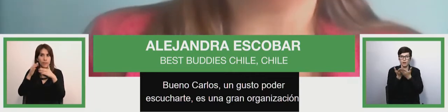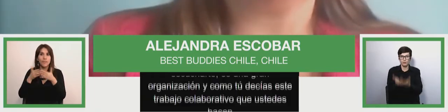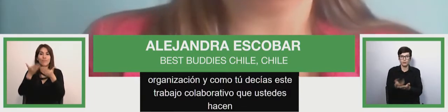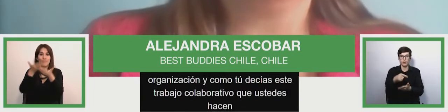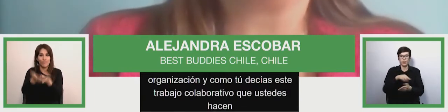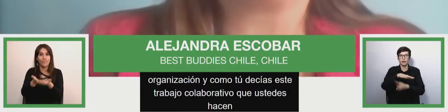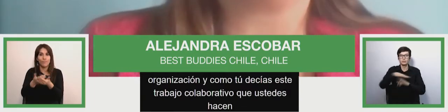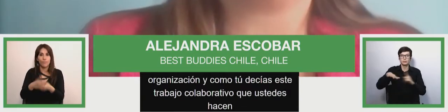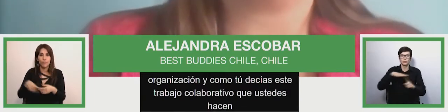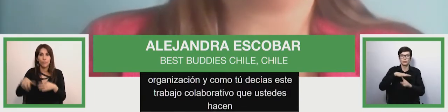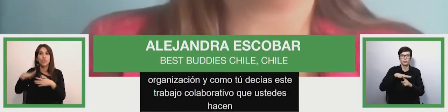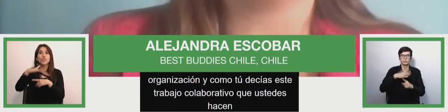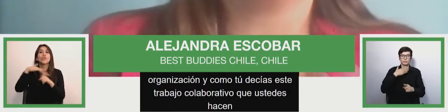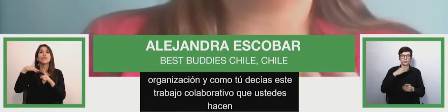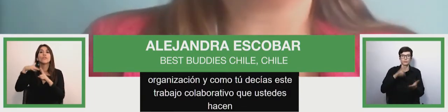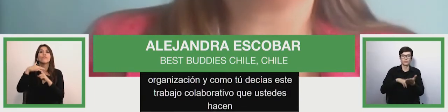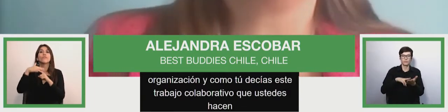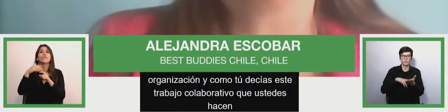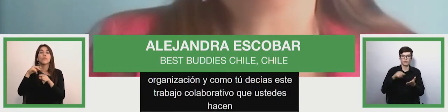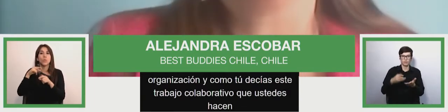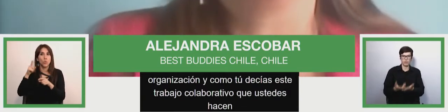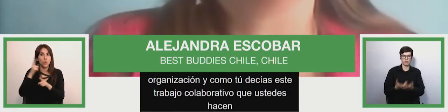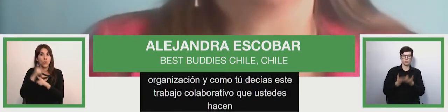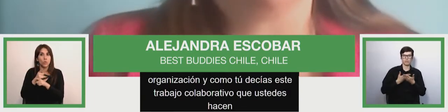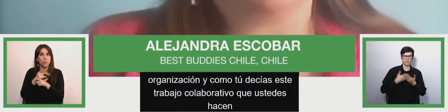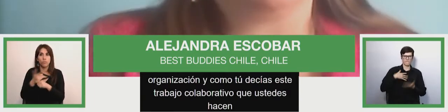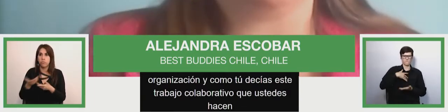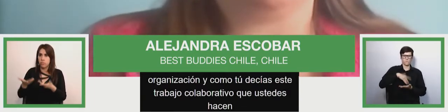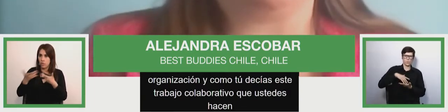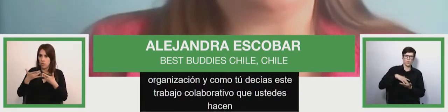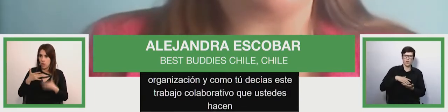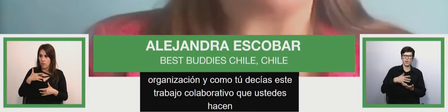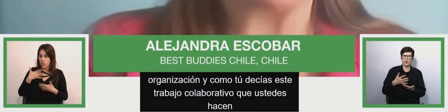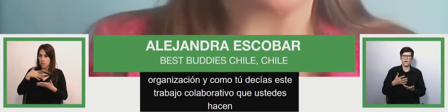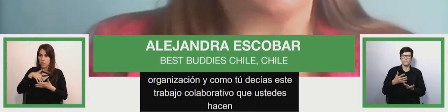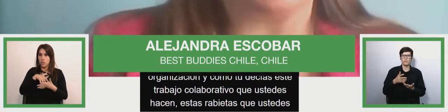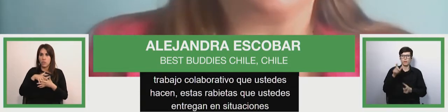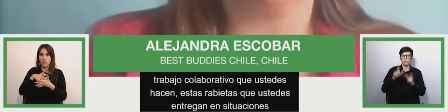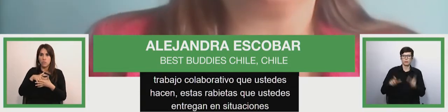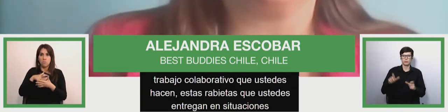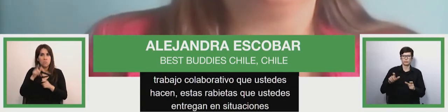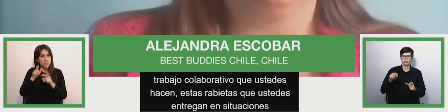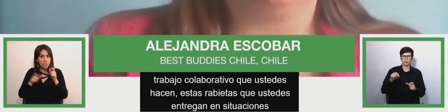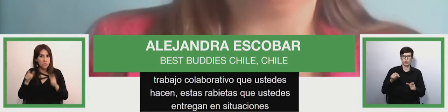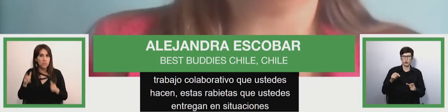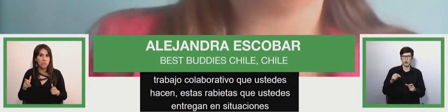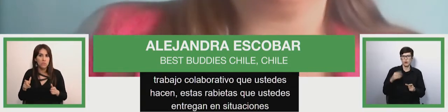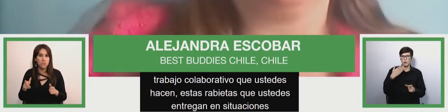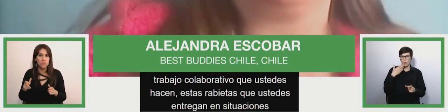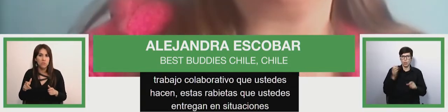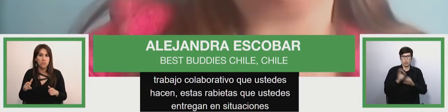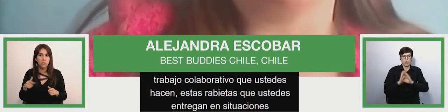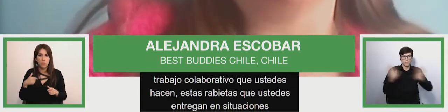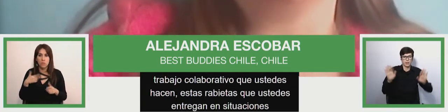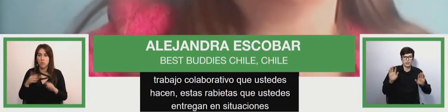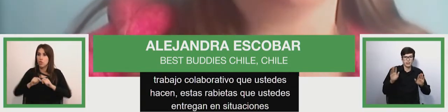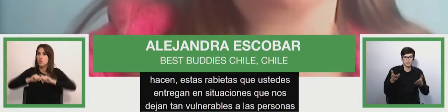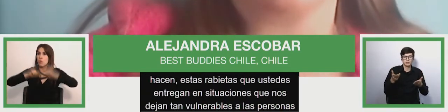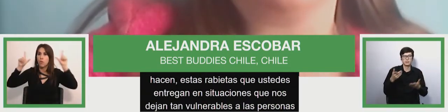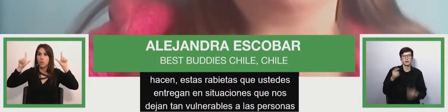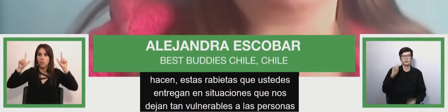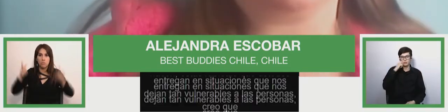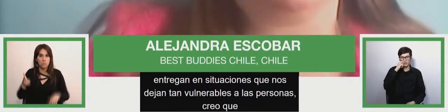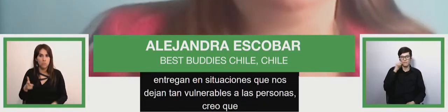situaciones que nos dejan tan vulnerable a las personas creo que es un